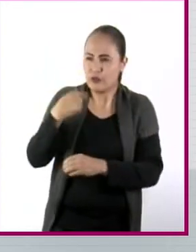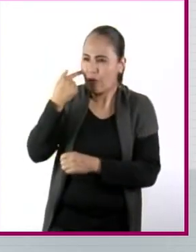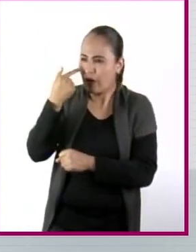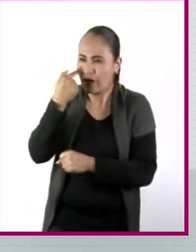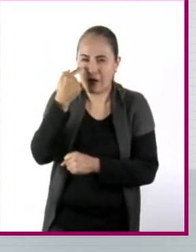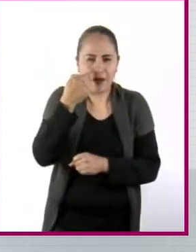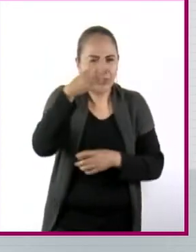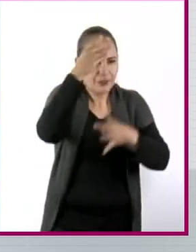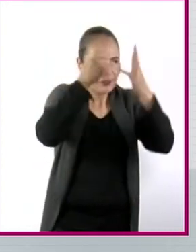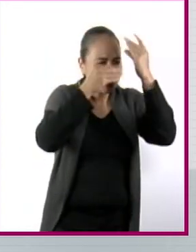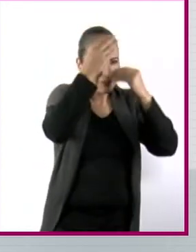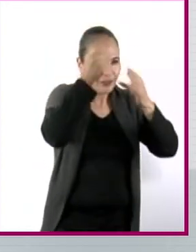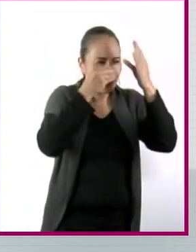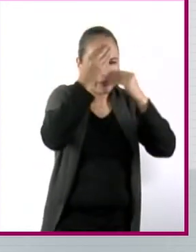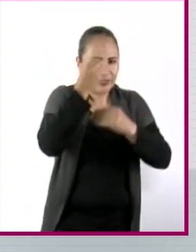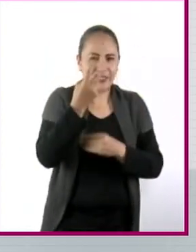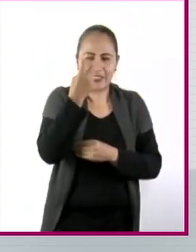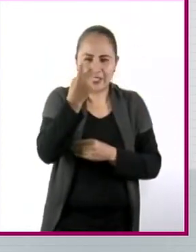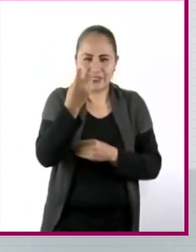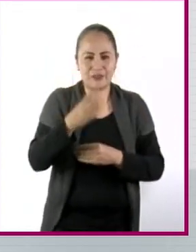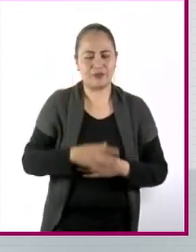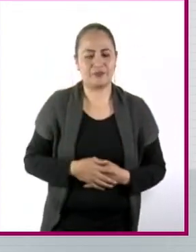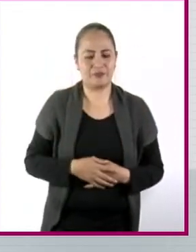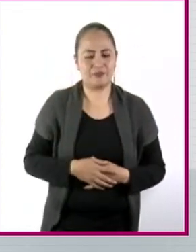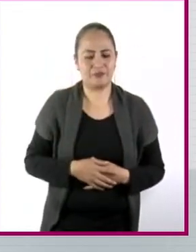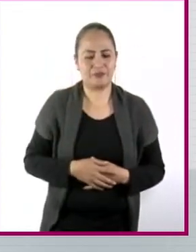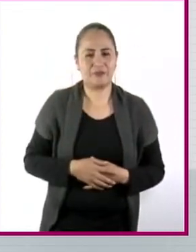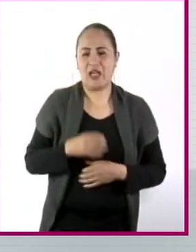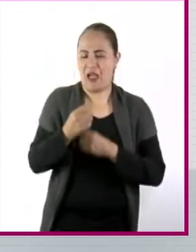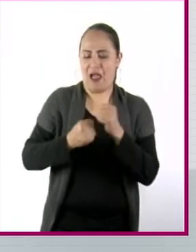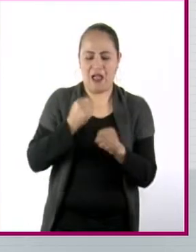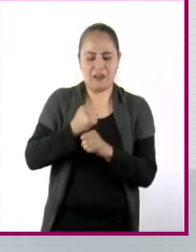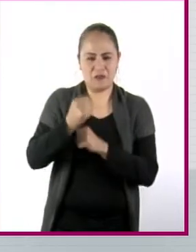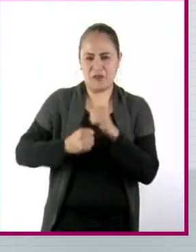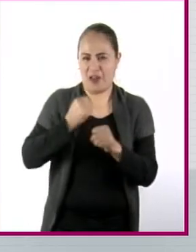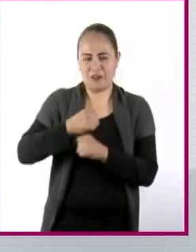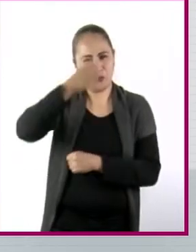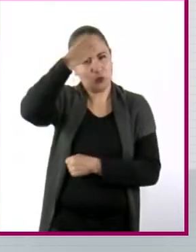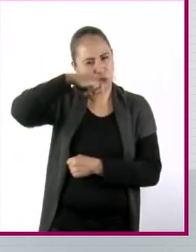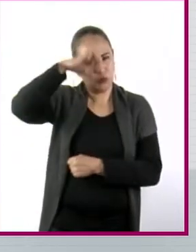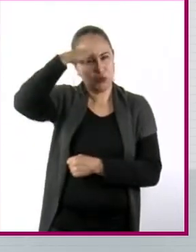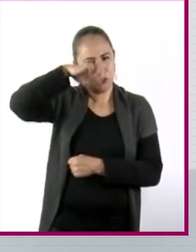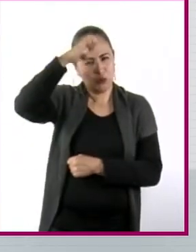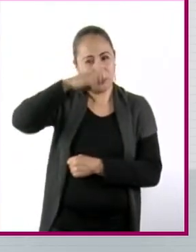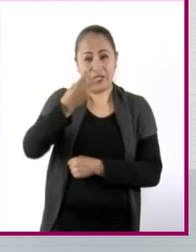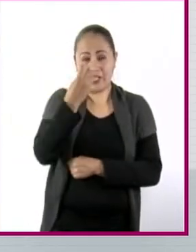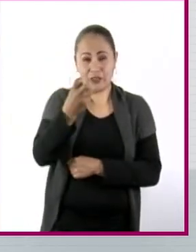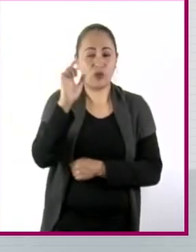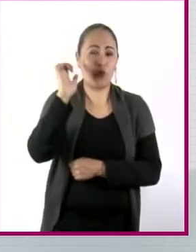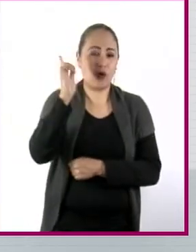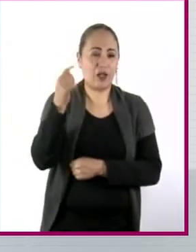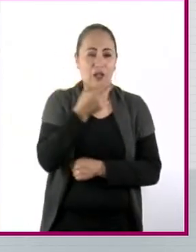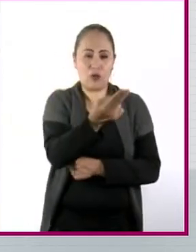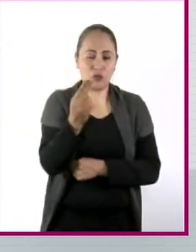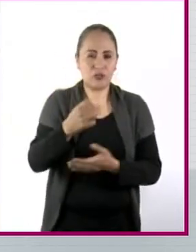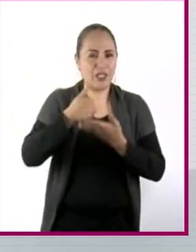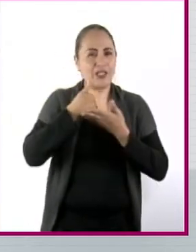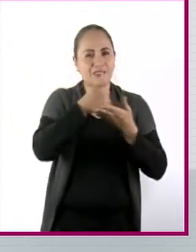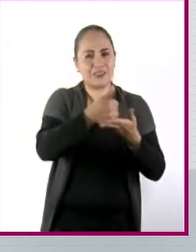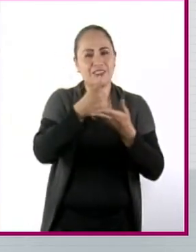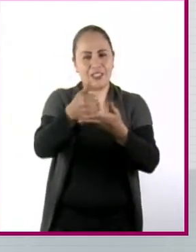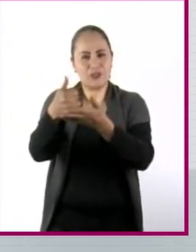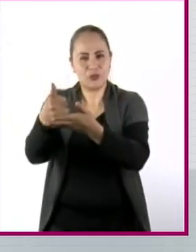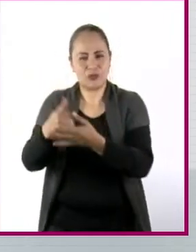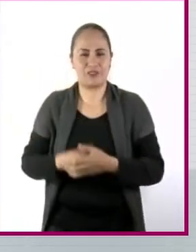generar a través de los años y que sirva un poquito para lo que ustedes quieran hacer. Entonces,